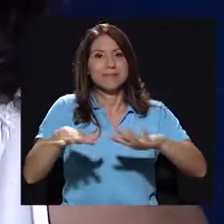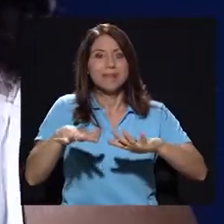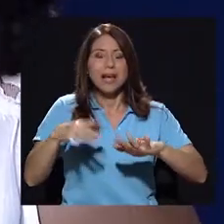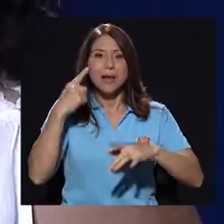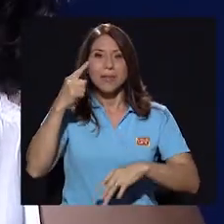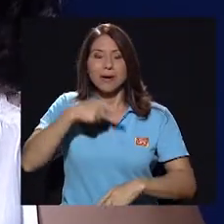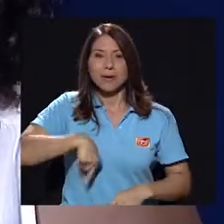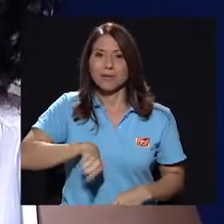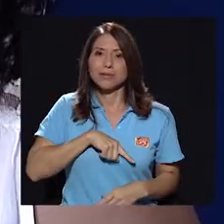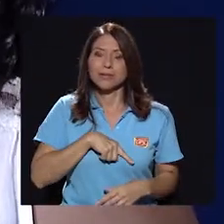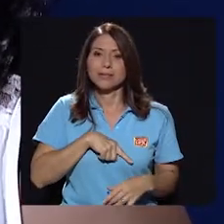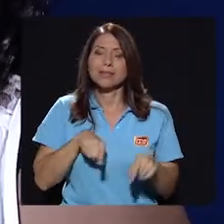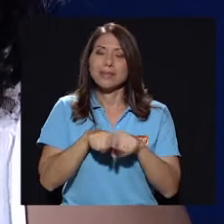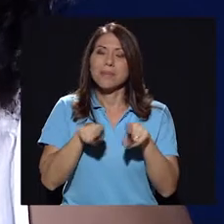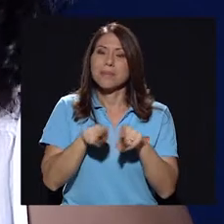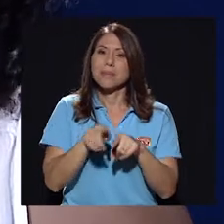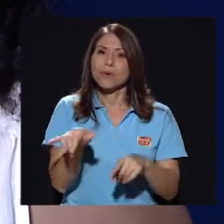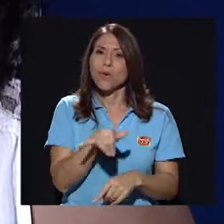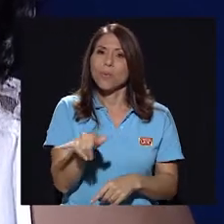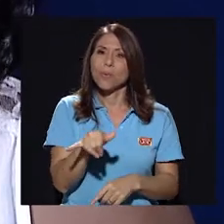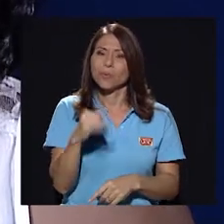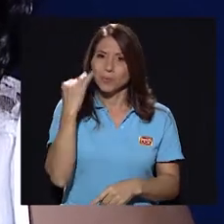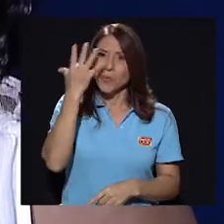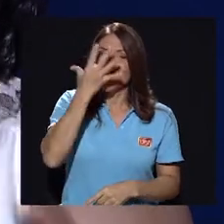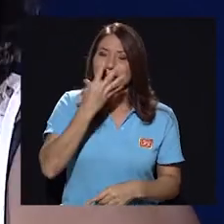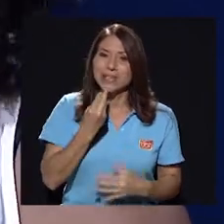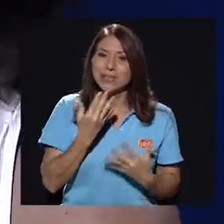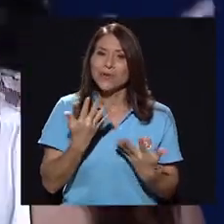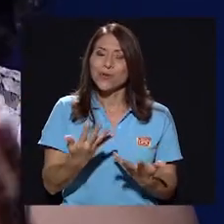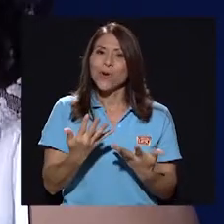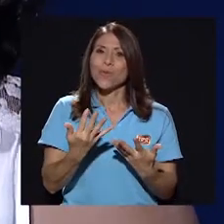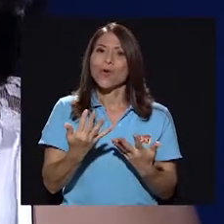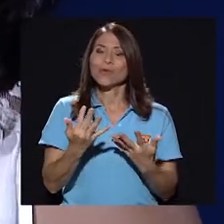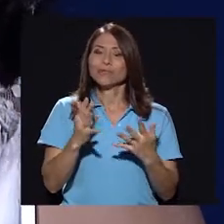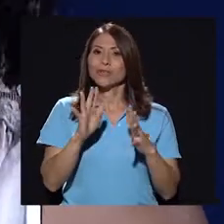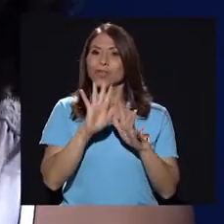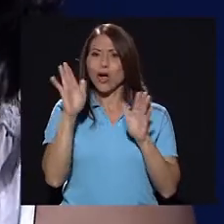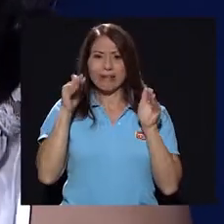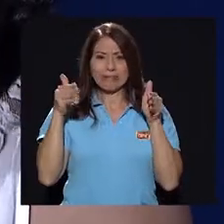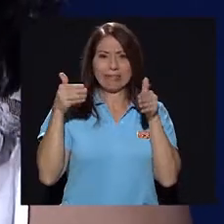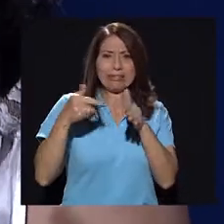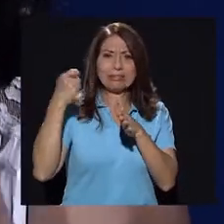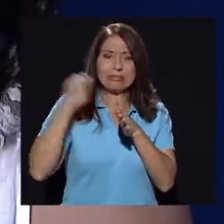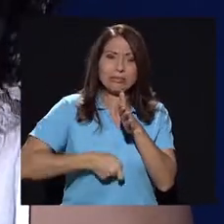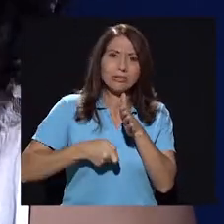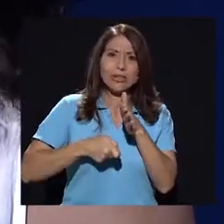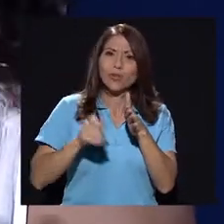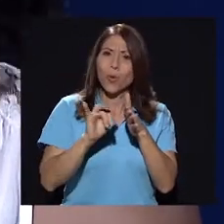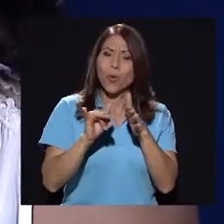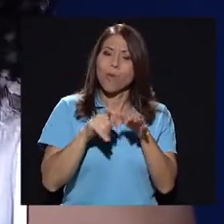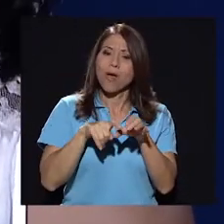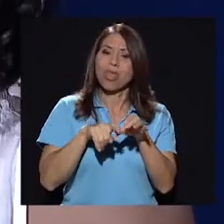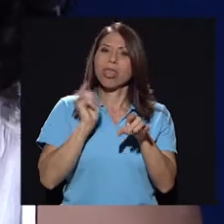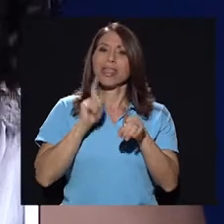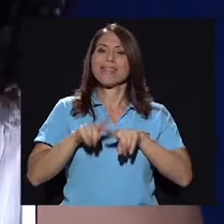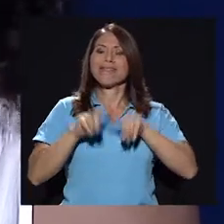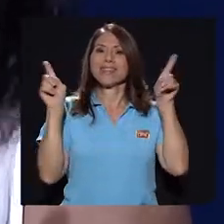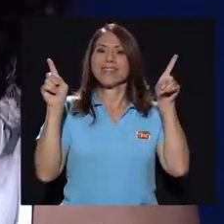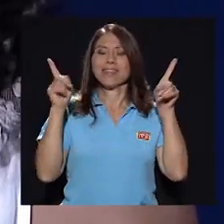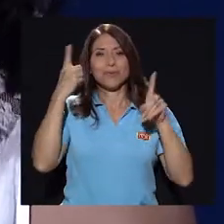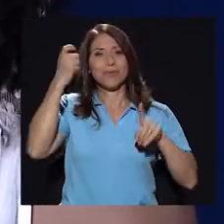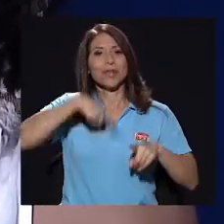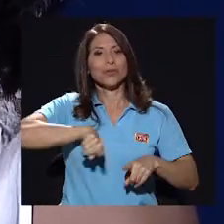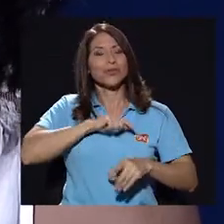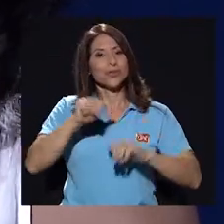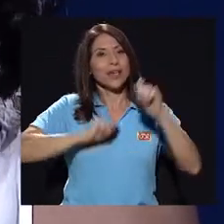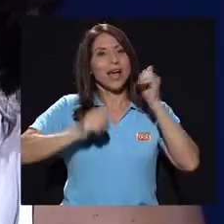escena. Entonces, para nosotras, ¿verdad?, también fue como bonito salirse de ese esquema, ¿verdad?, que tal vez tenemos los actores, a